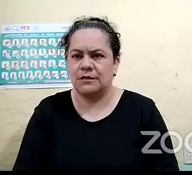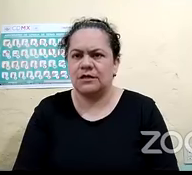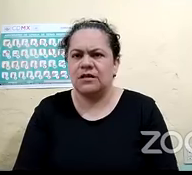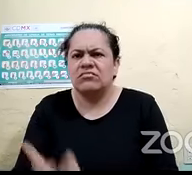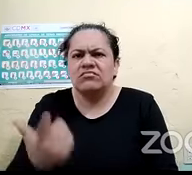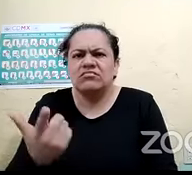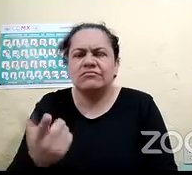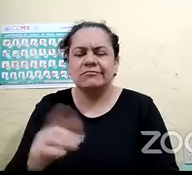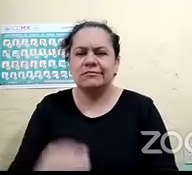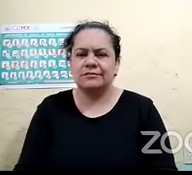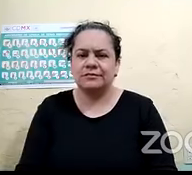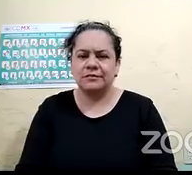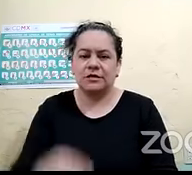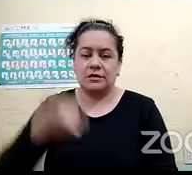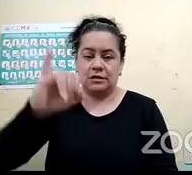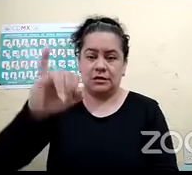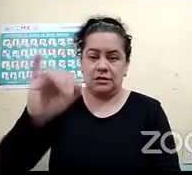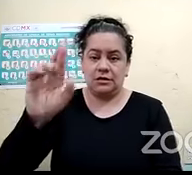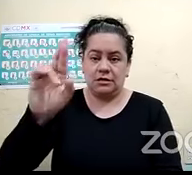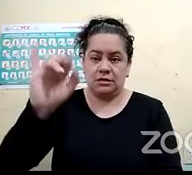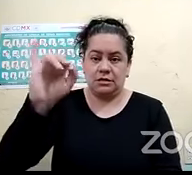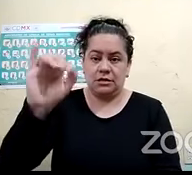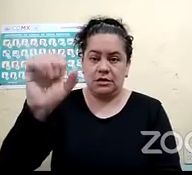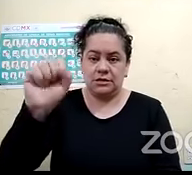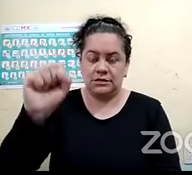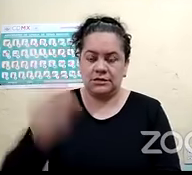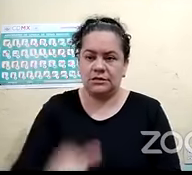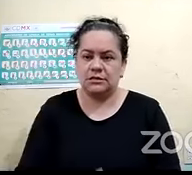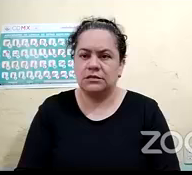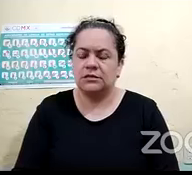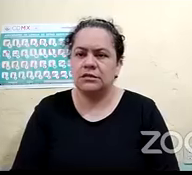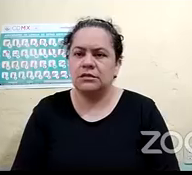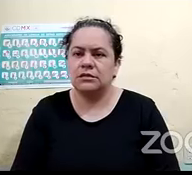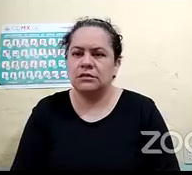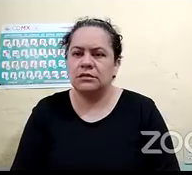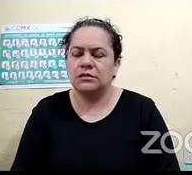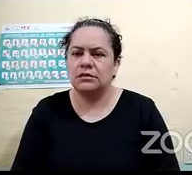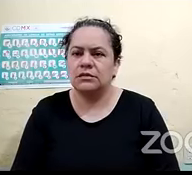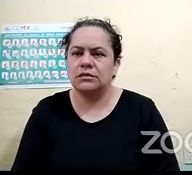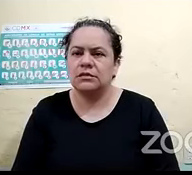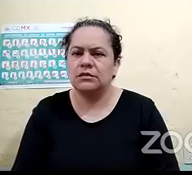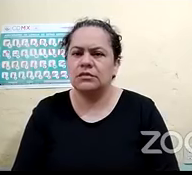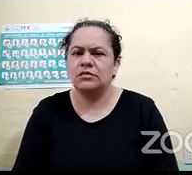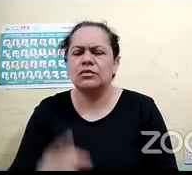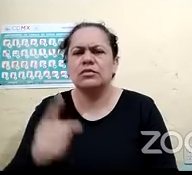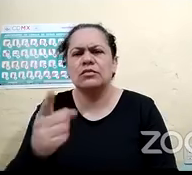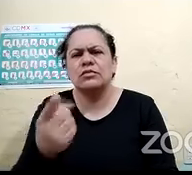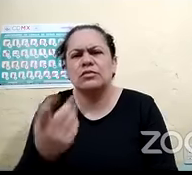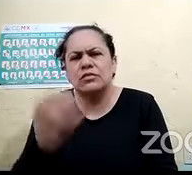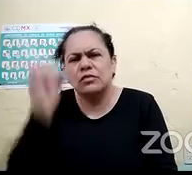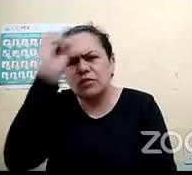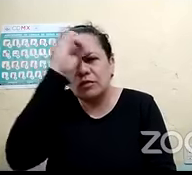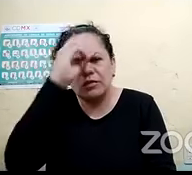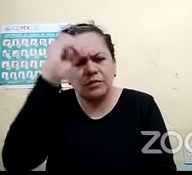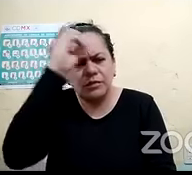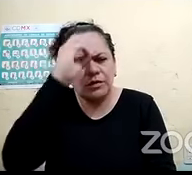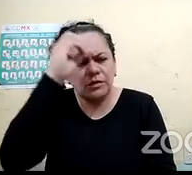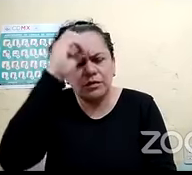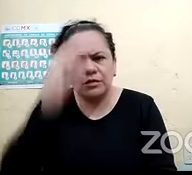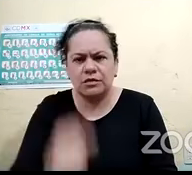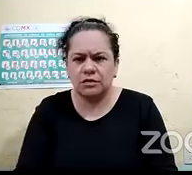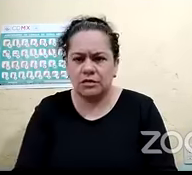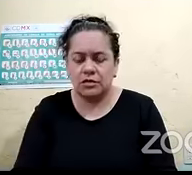Iris, me gustaría saber tu opinión. ¿Crees que todos